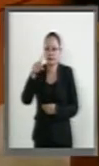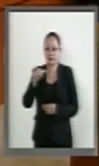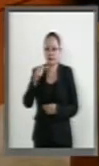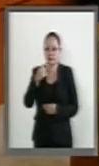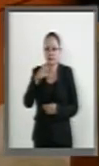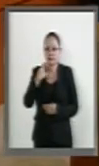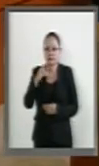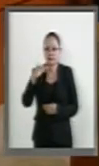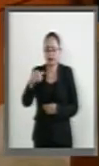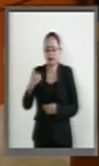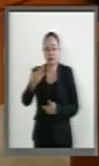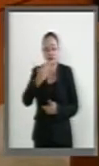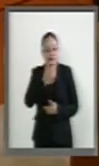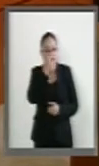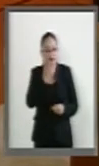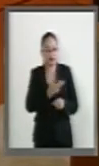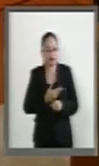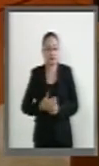secretaria.